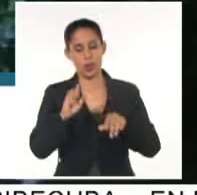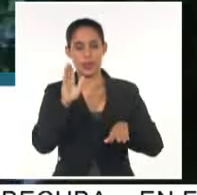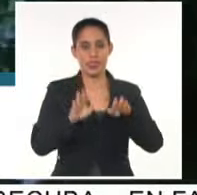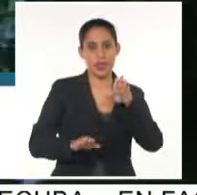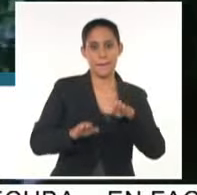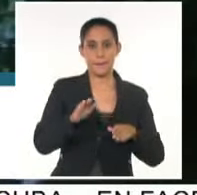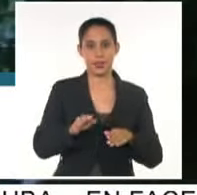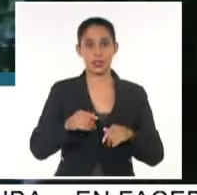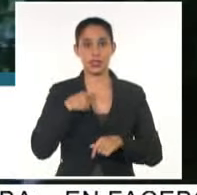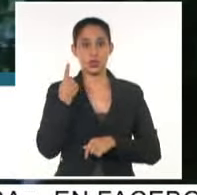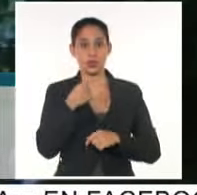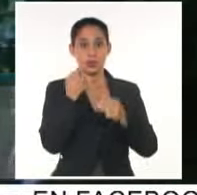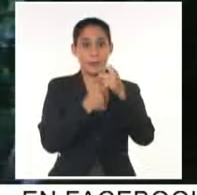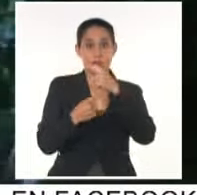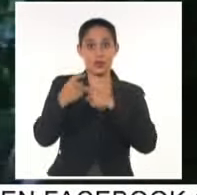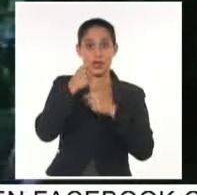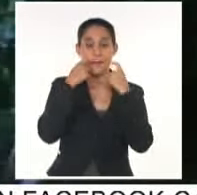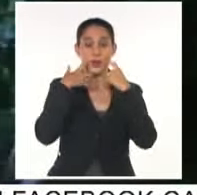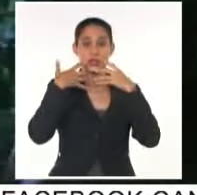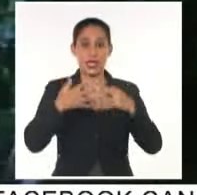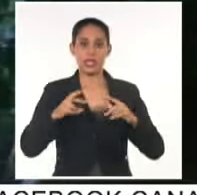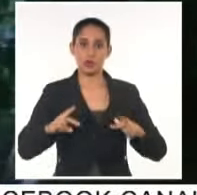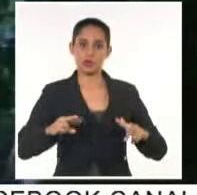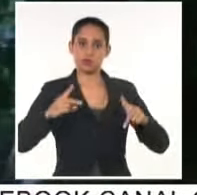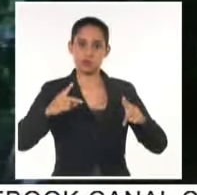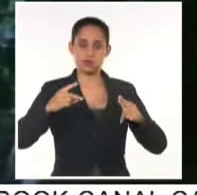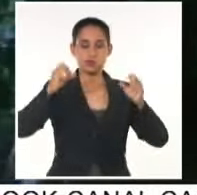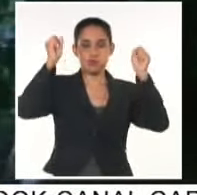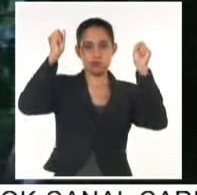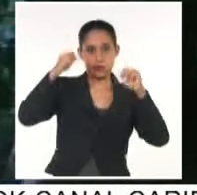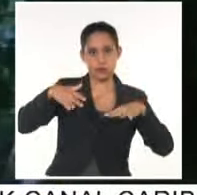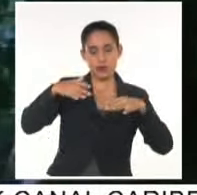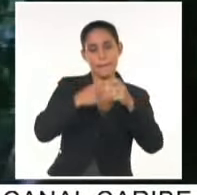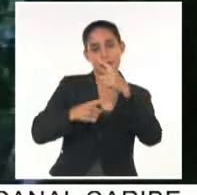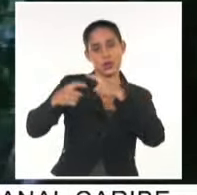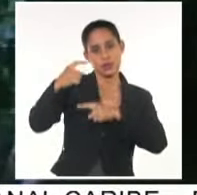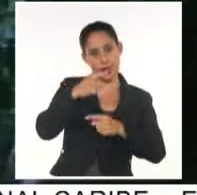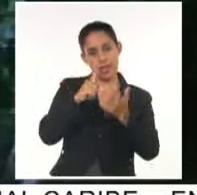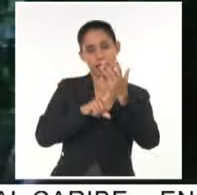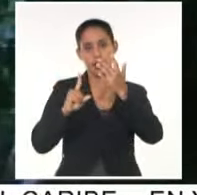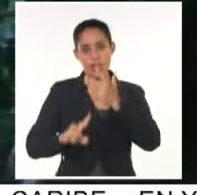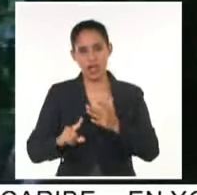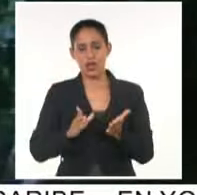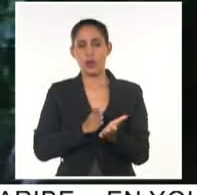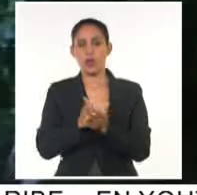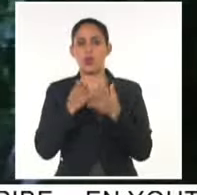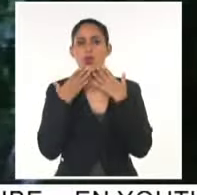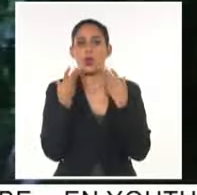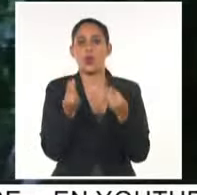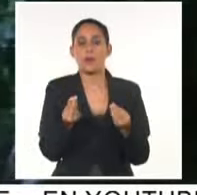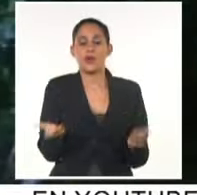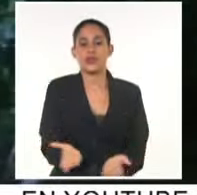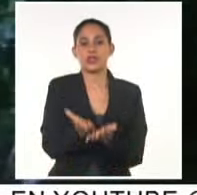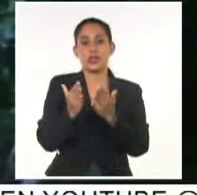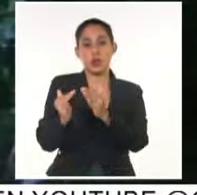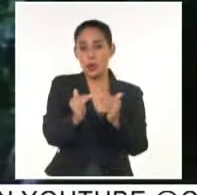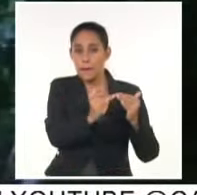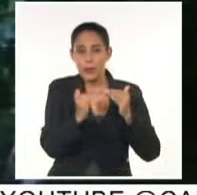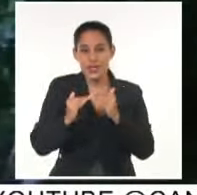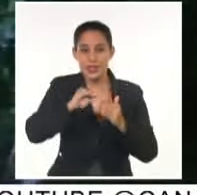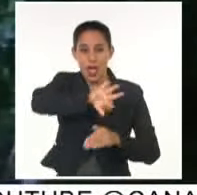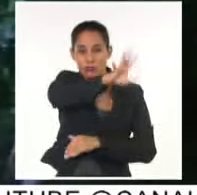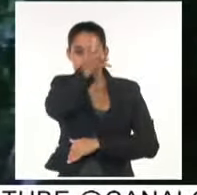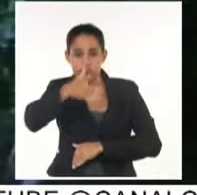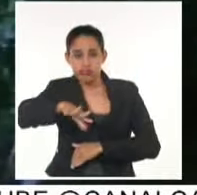revitalización de los servicios eléctricos una prioridad. Veamos a continuación cómo se desarrolla este proceso en una comunidad intrincada del